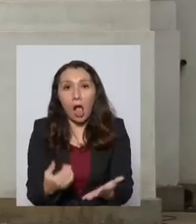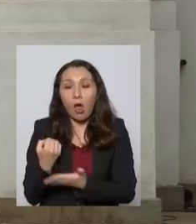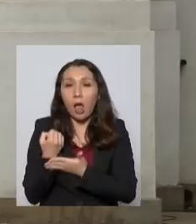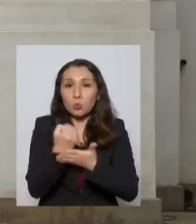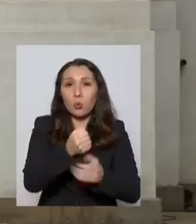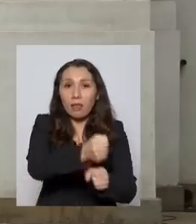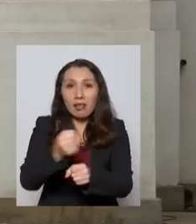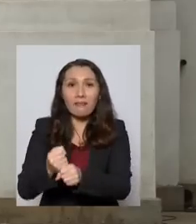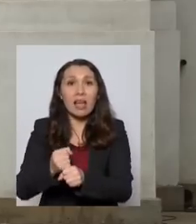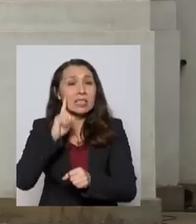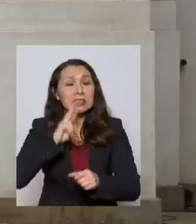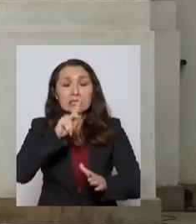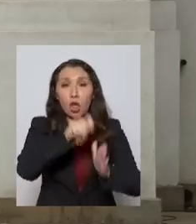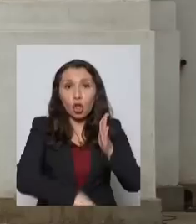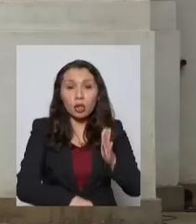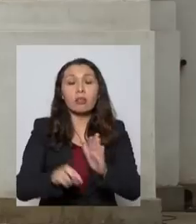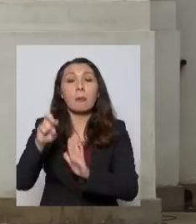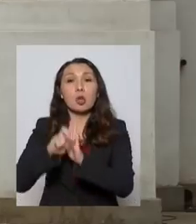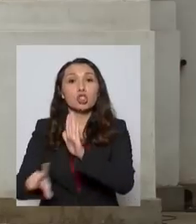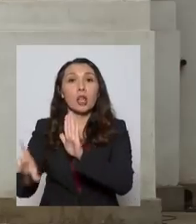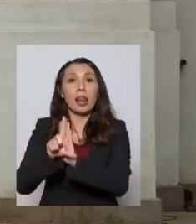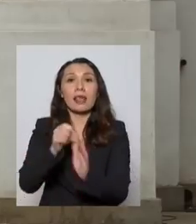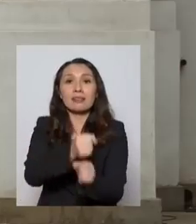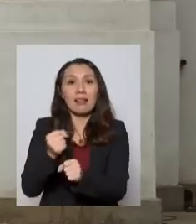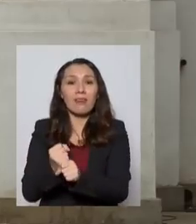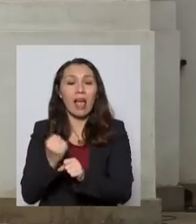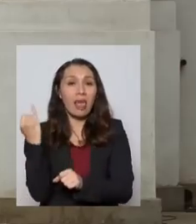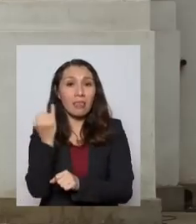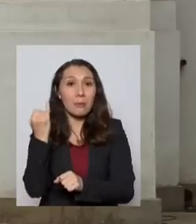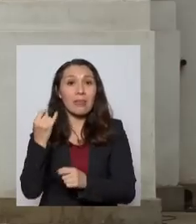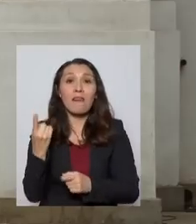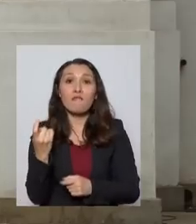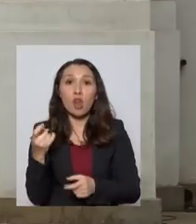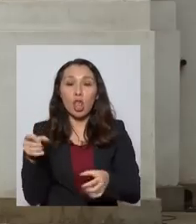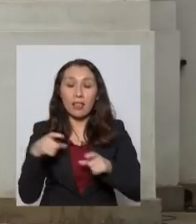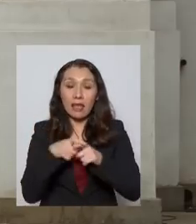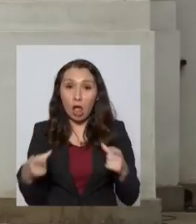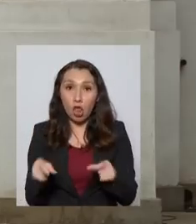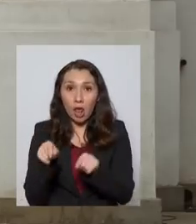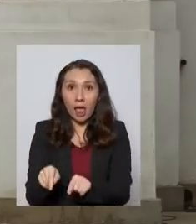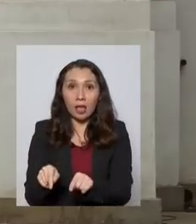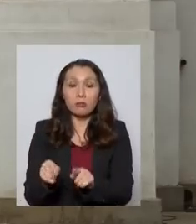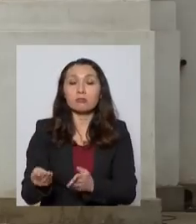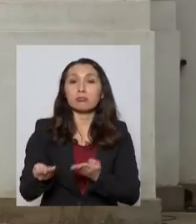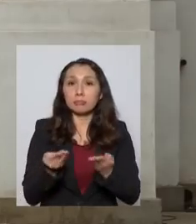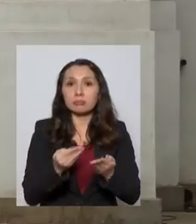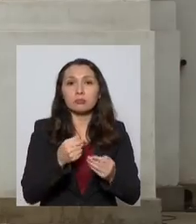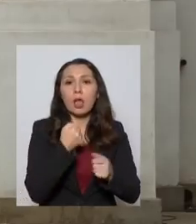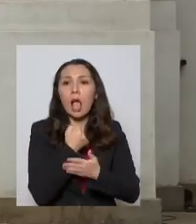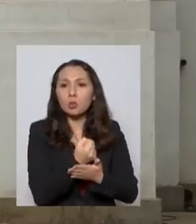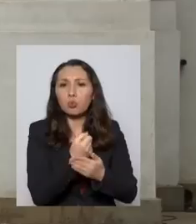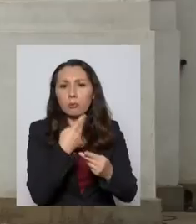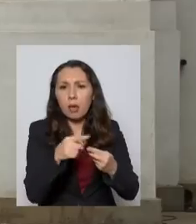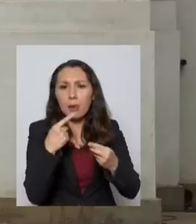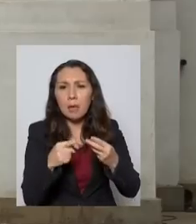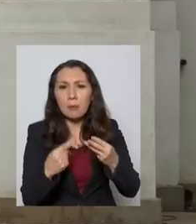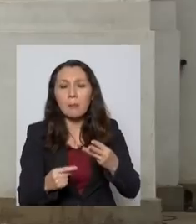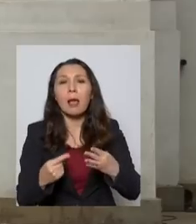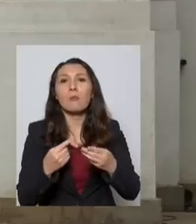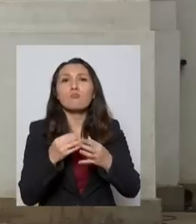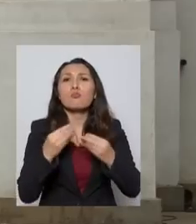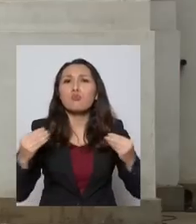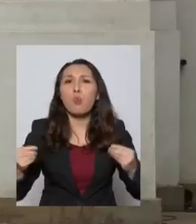trabajadores informales y el proyecto de ley para los trabajadores independientes que emiten boletas de honorario, completa una red de